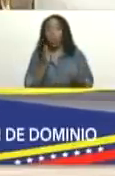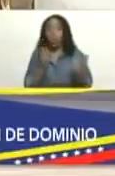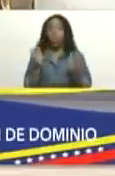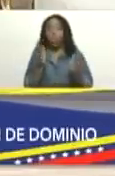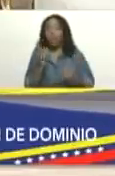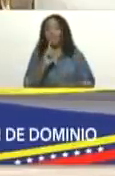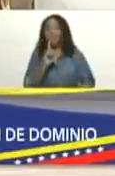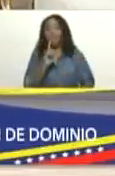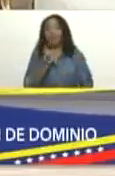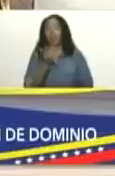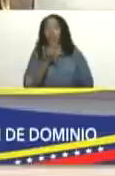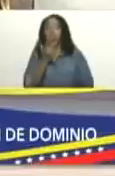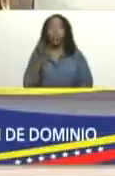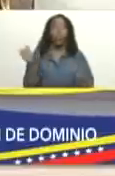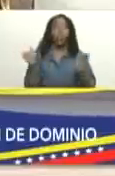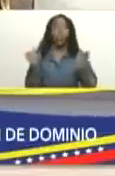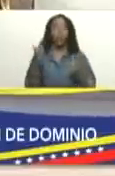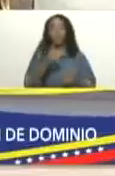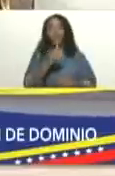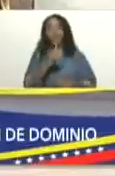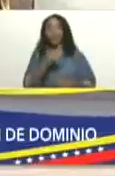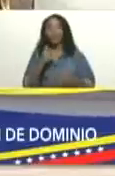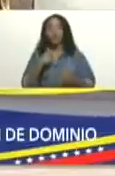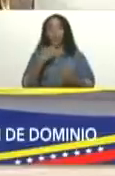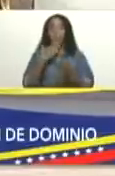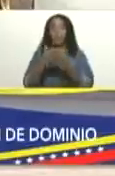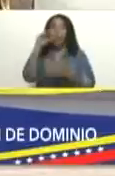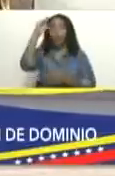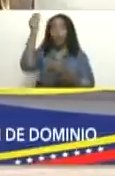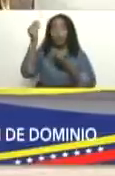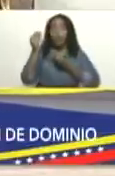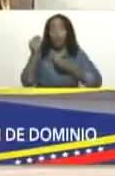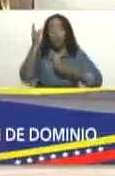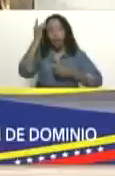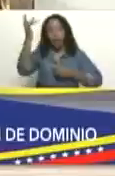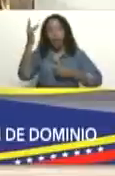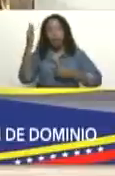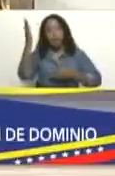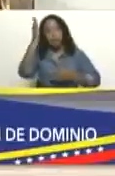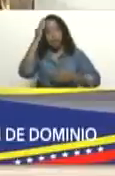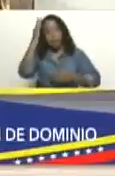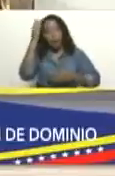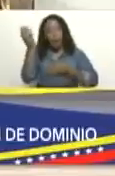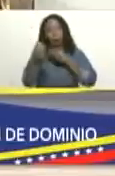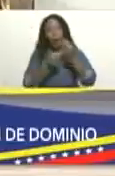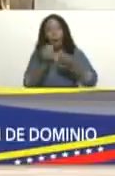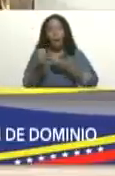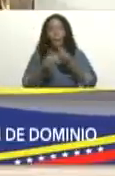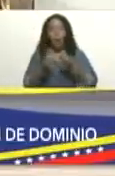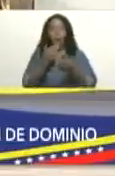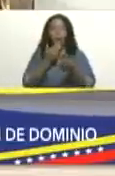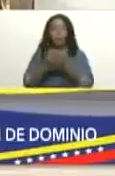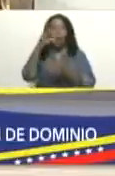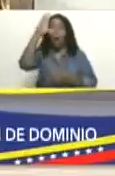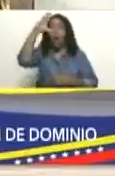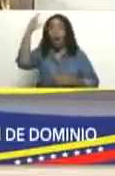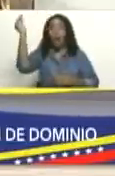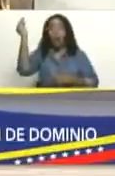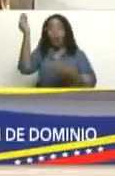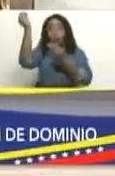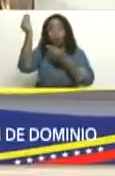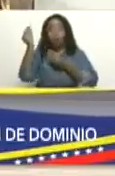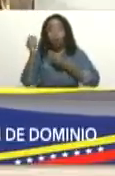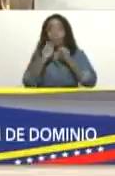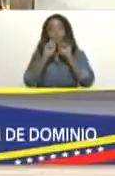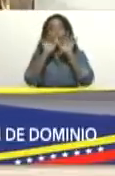y le pido a Dios que me dé fuerza me dé inteligencia me dé sabiduría le pido a Dios que nos dé sus